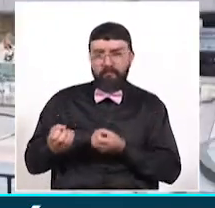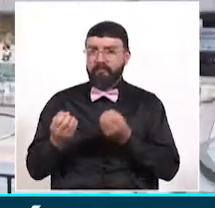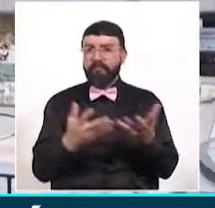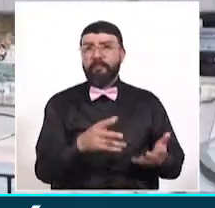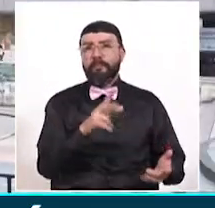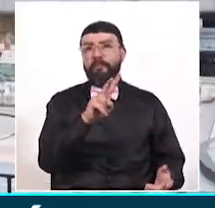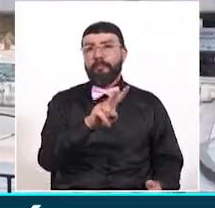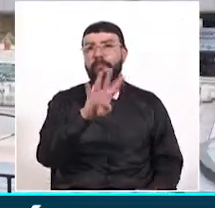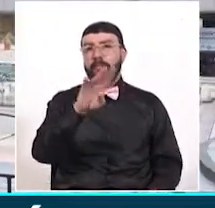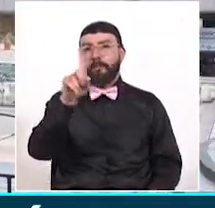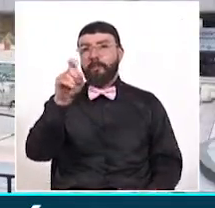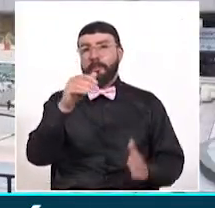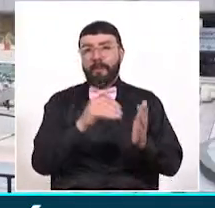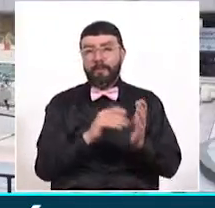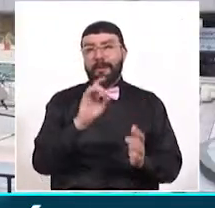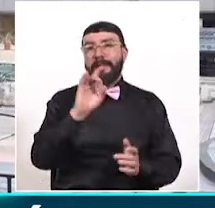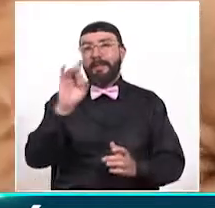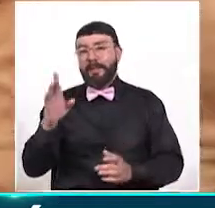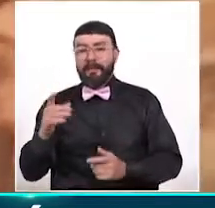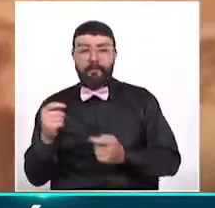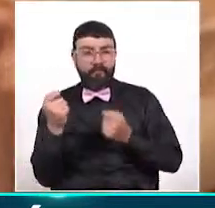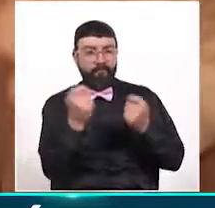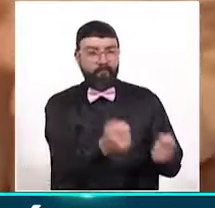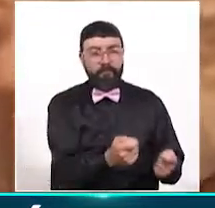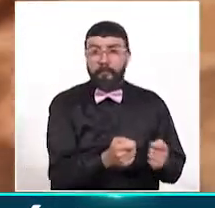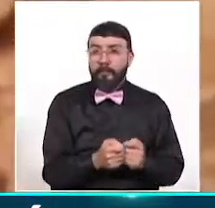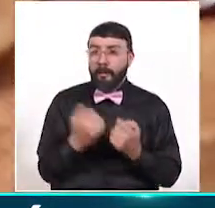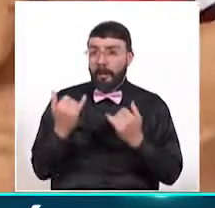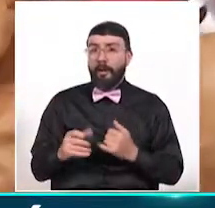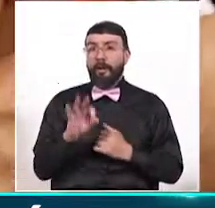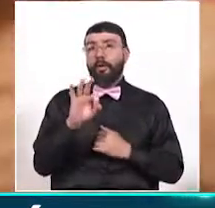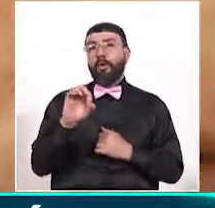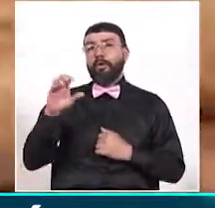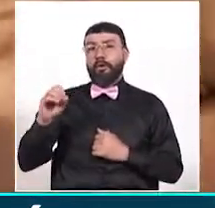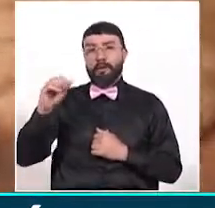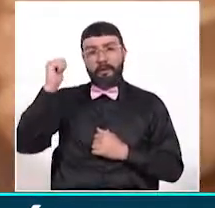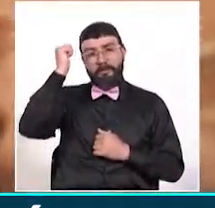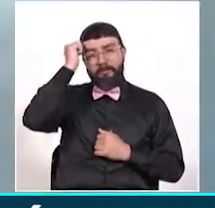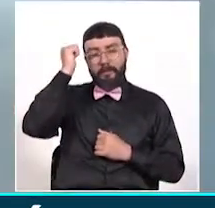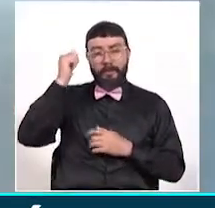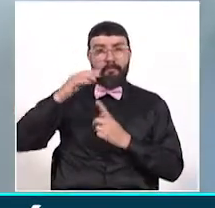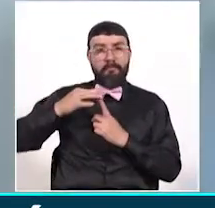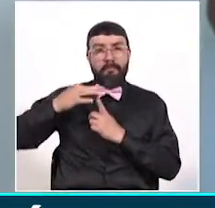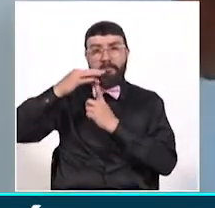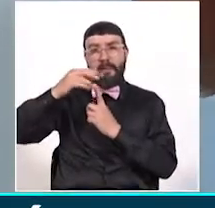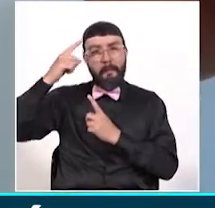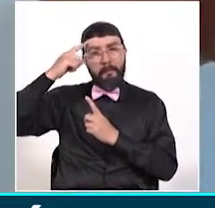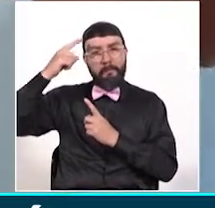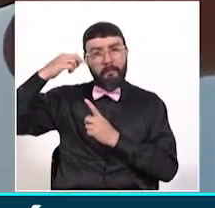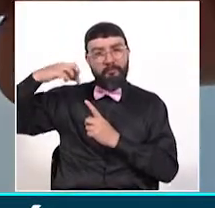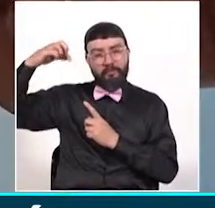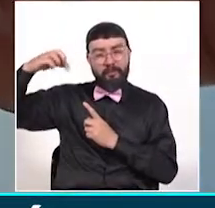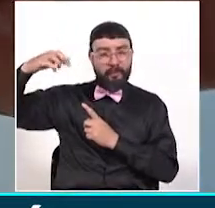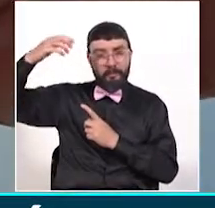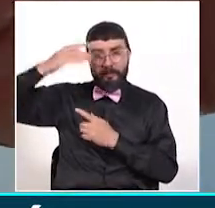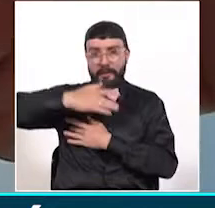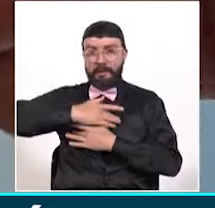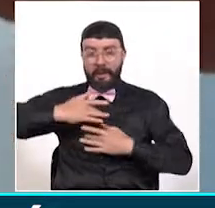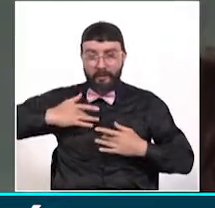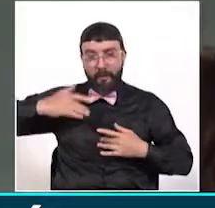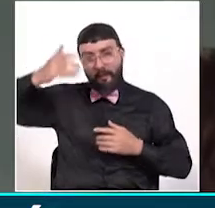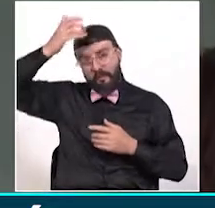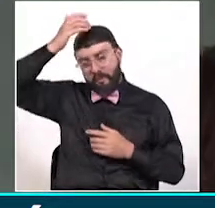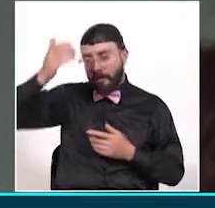246.015 dosis. Actualmente, 80 profesionales de la salud se están capacitando para aplicar las dosis a la población longeva